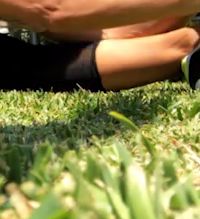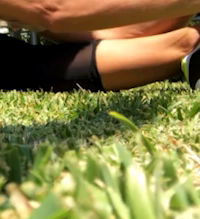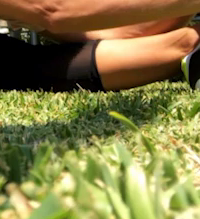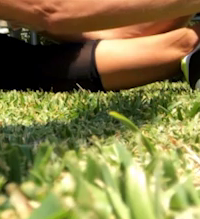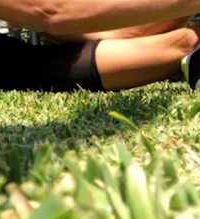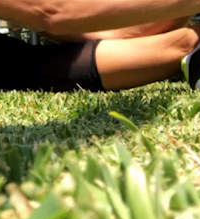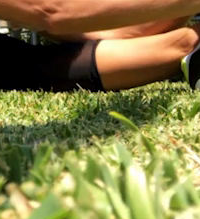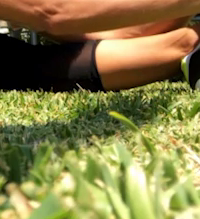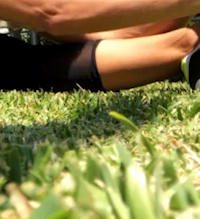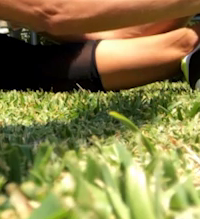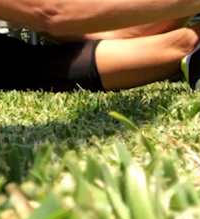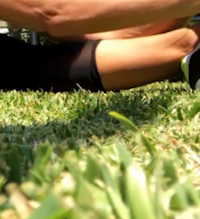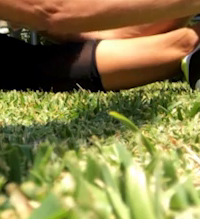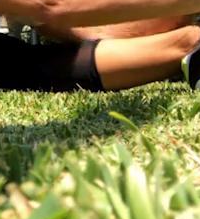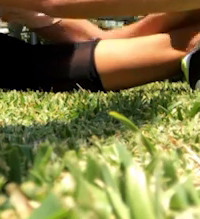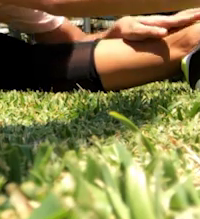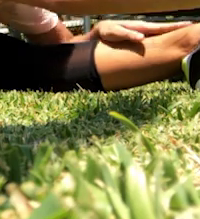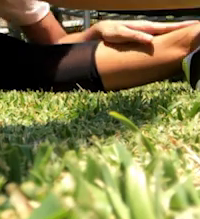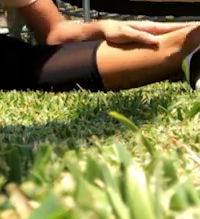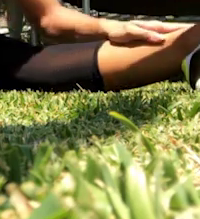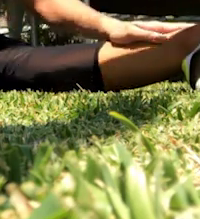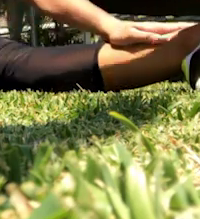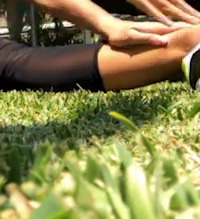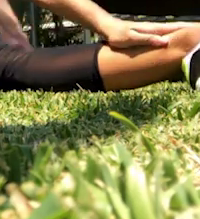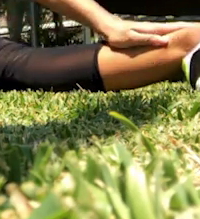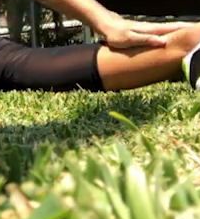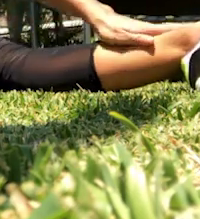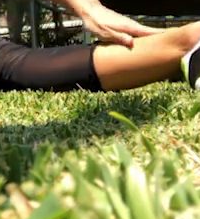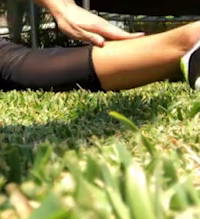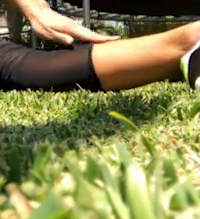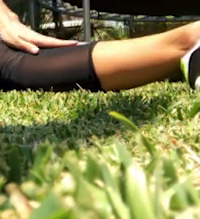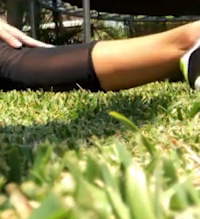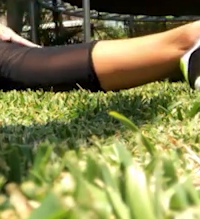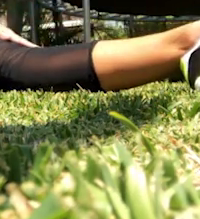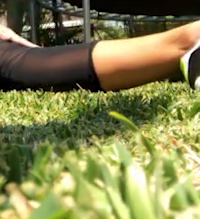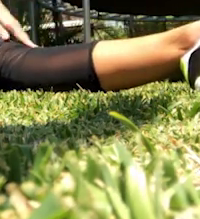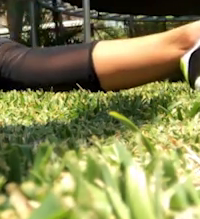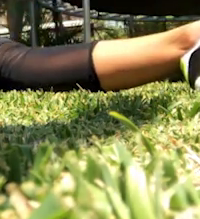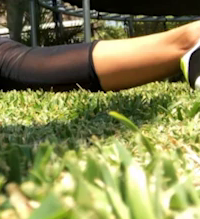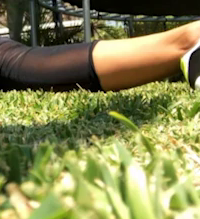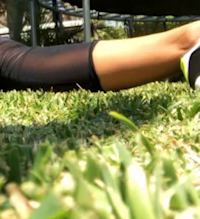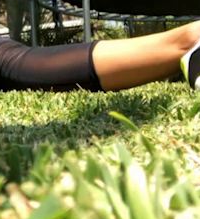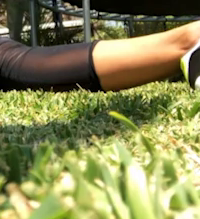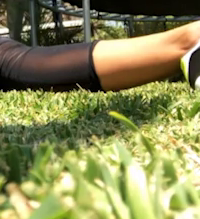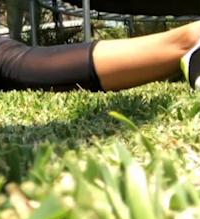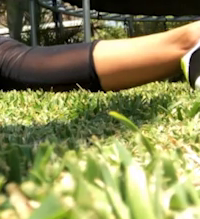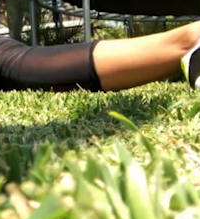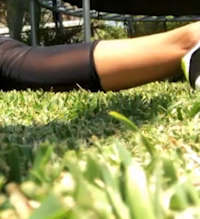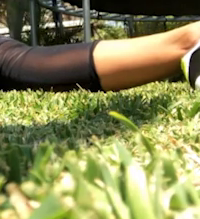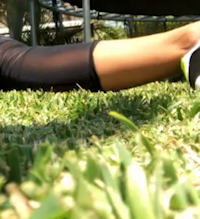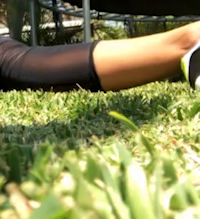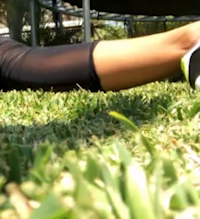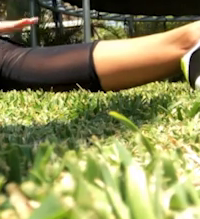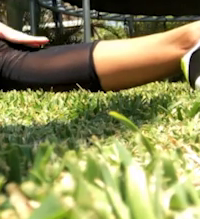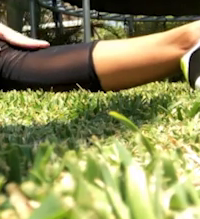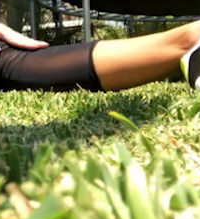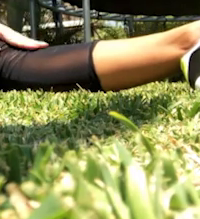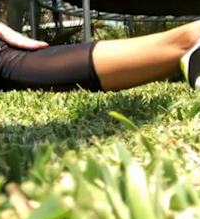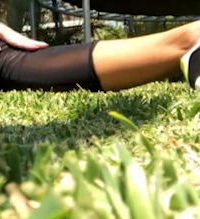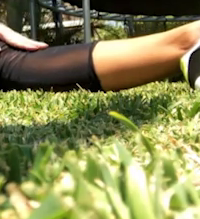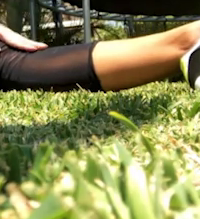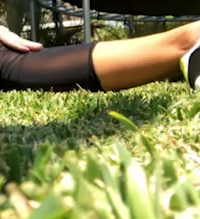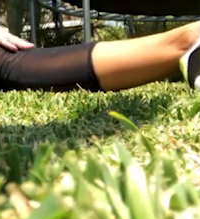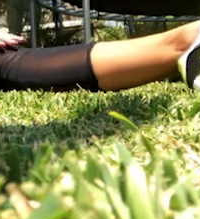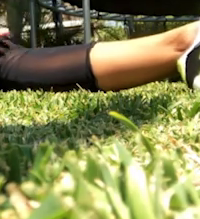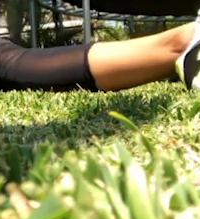Vamos un poco más, un poco más. Ok. Regresamos. Ahora lo que vamos a hacer es vamos a